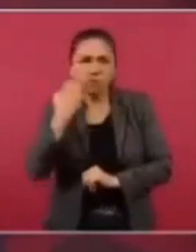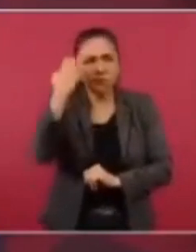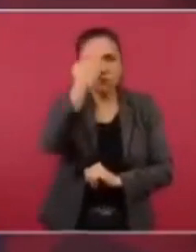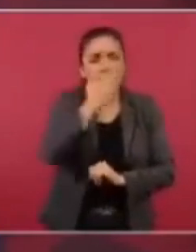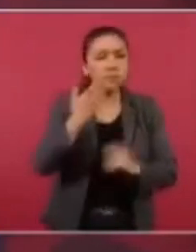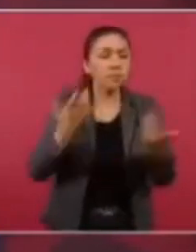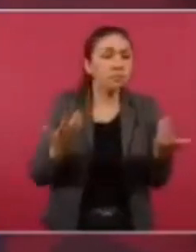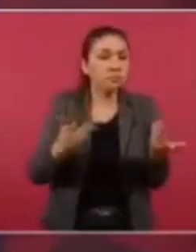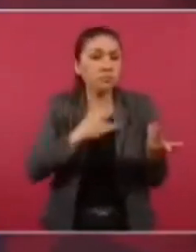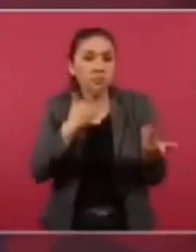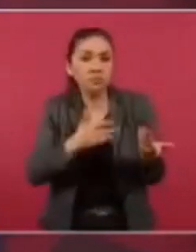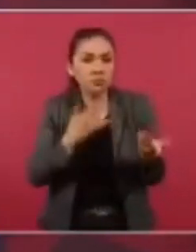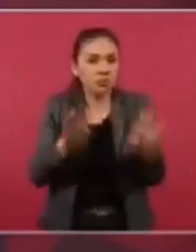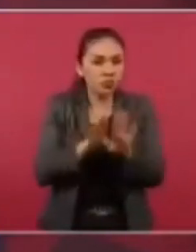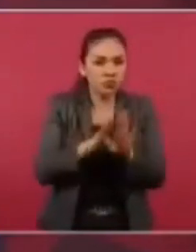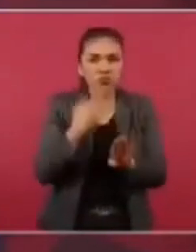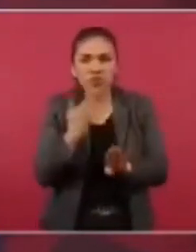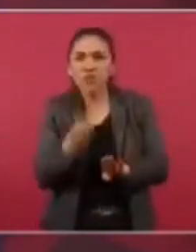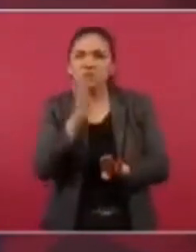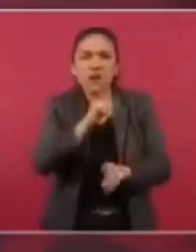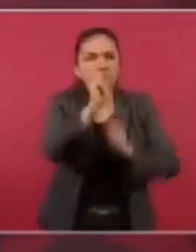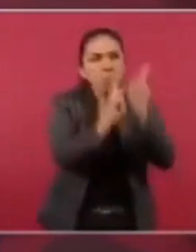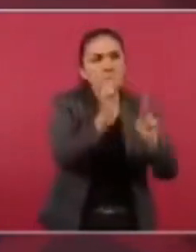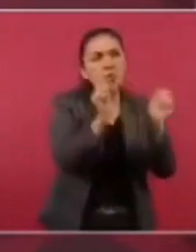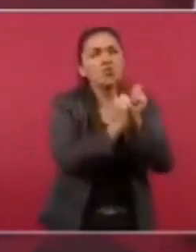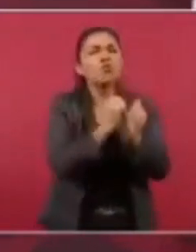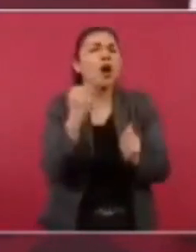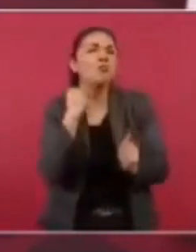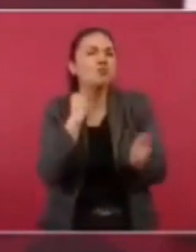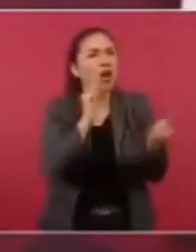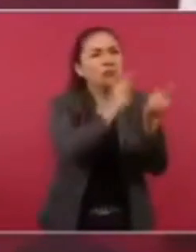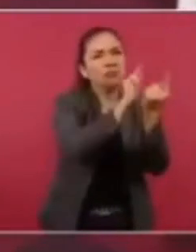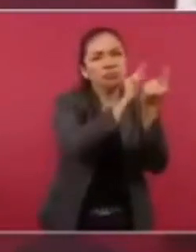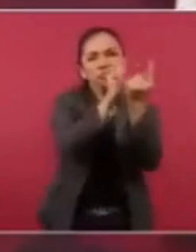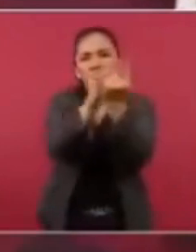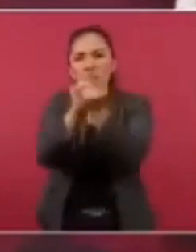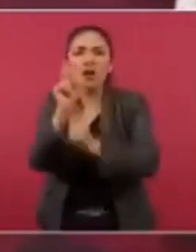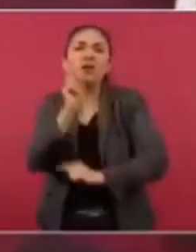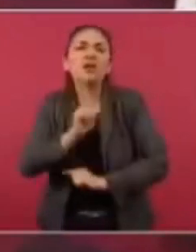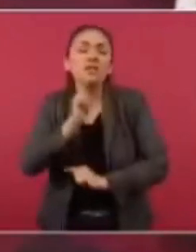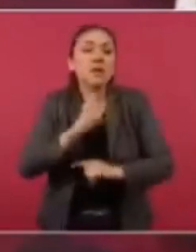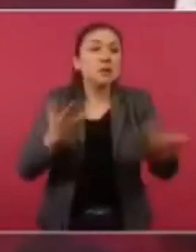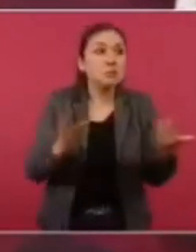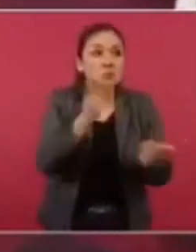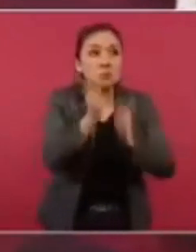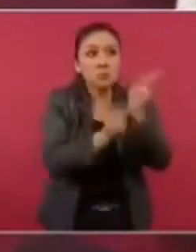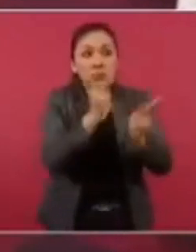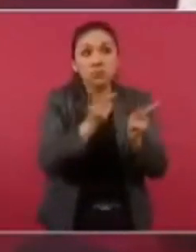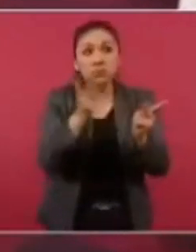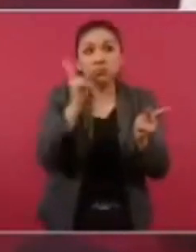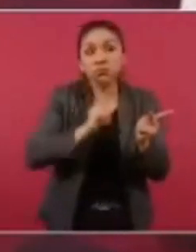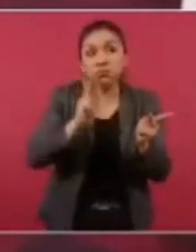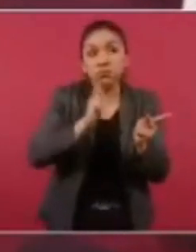consulte abogados para ver